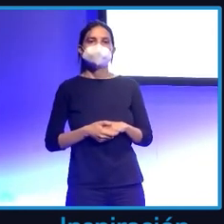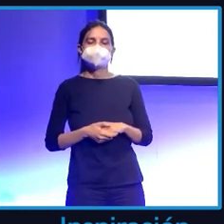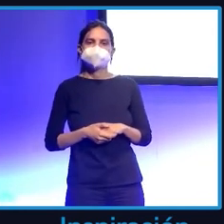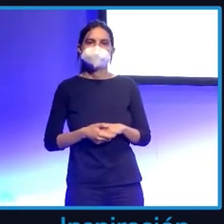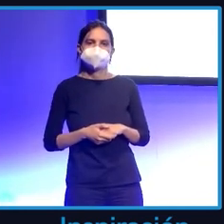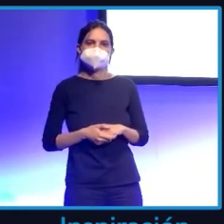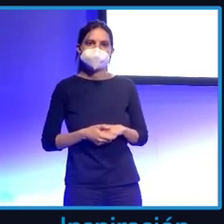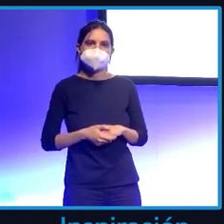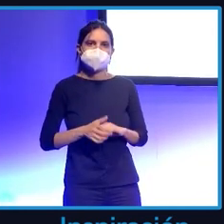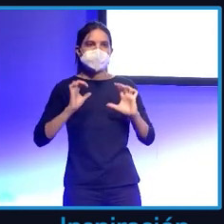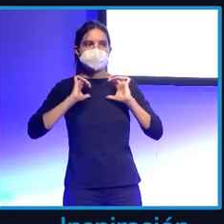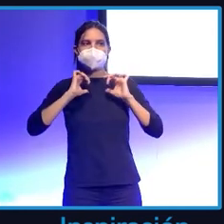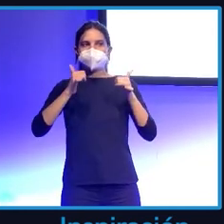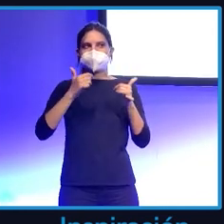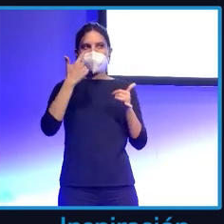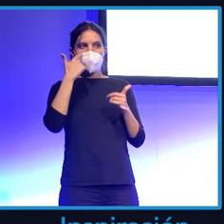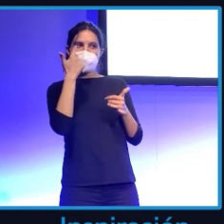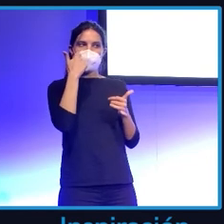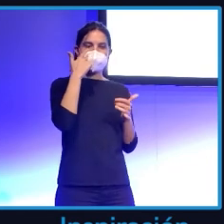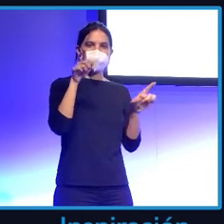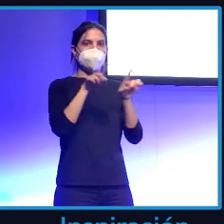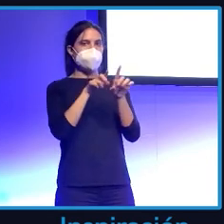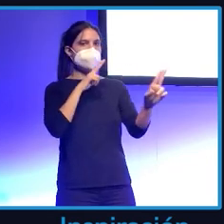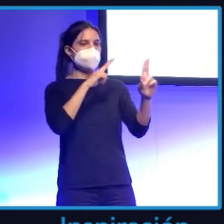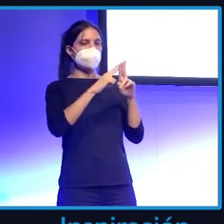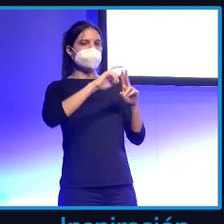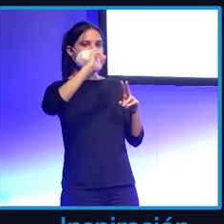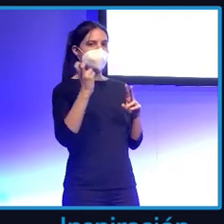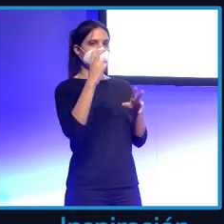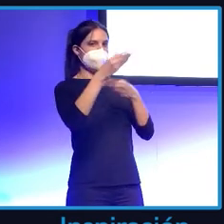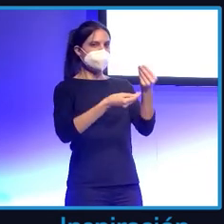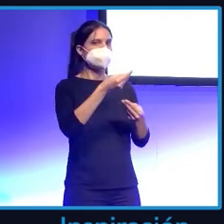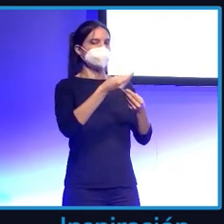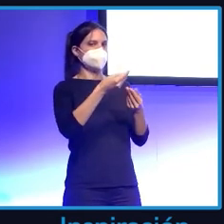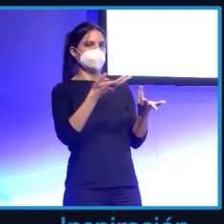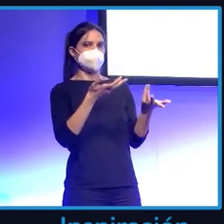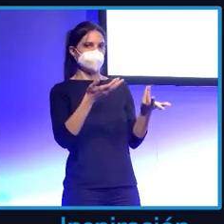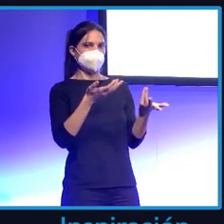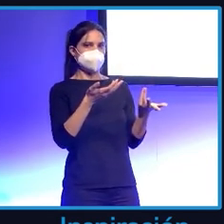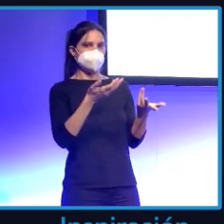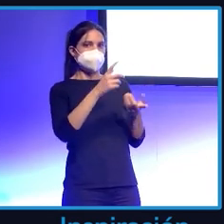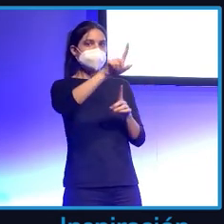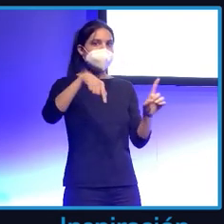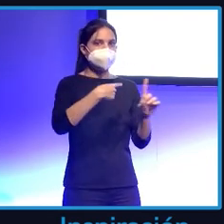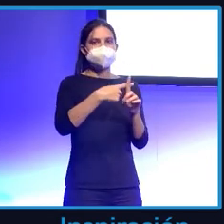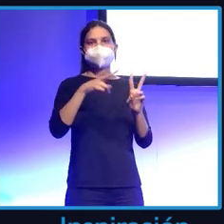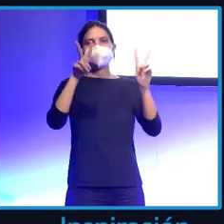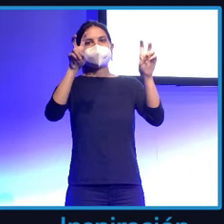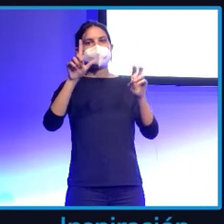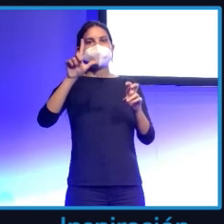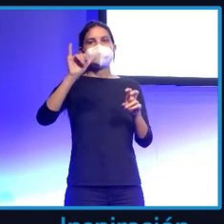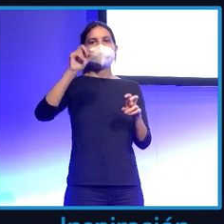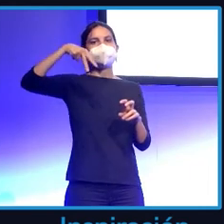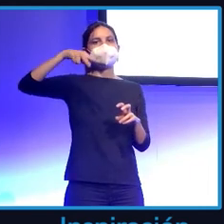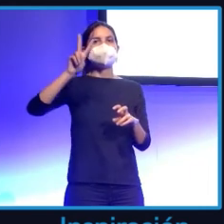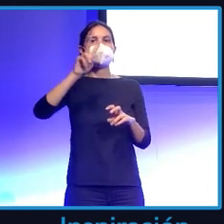ya empezamos a ver que utiliza diferentes usuarios, ¿no? Y además vemos que el tema de Linux no le mola, por